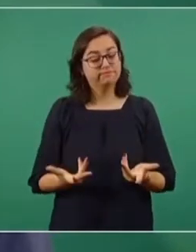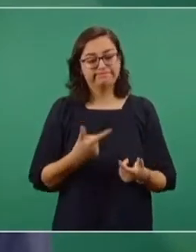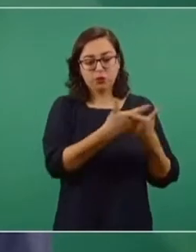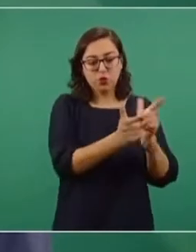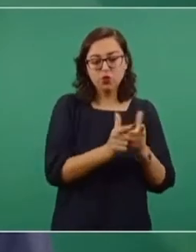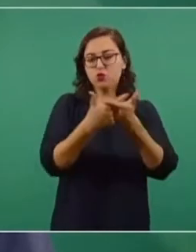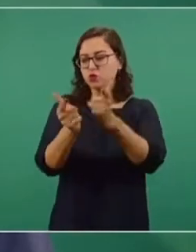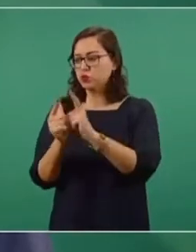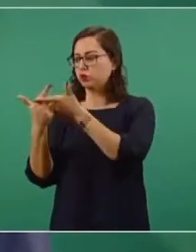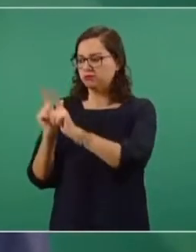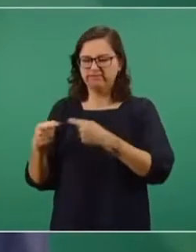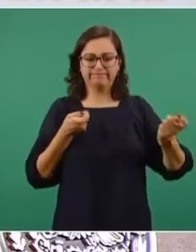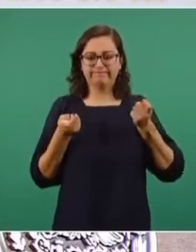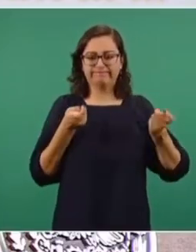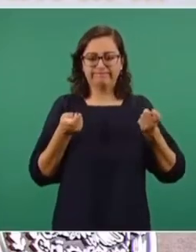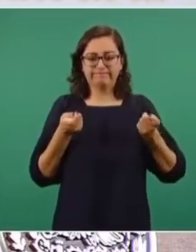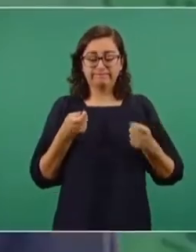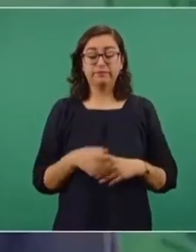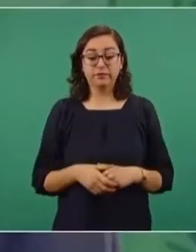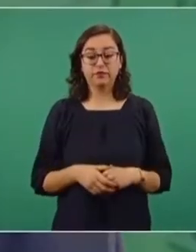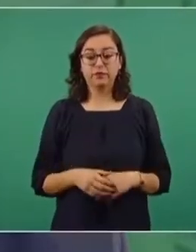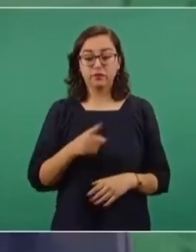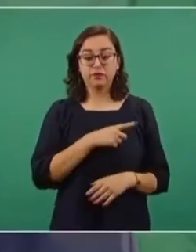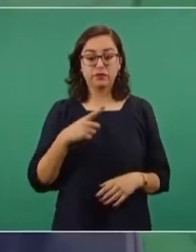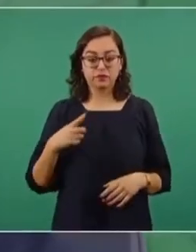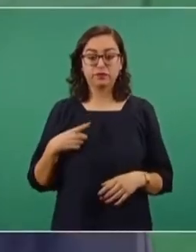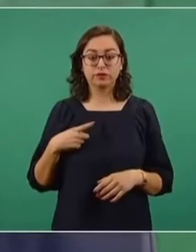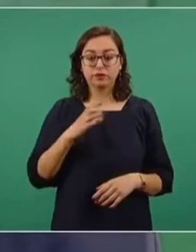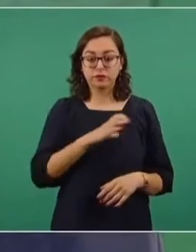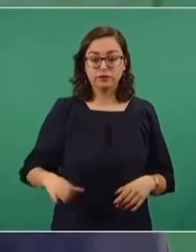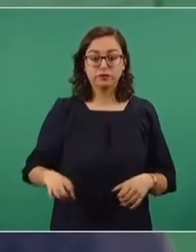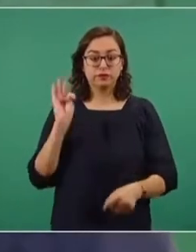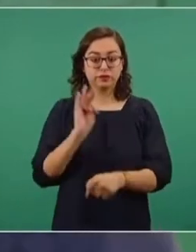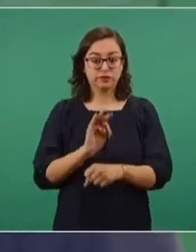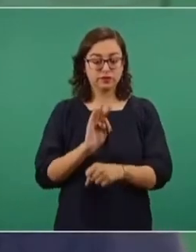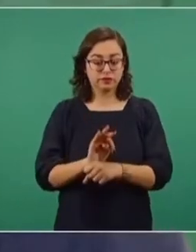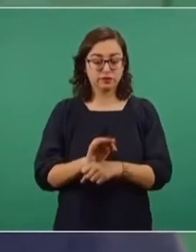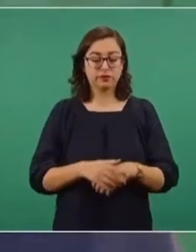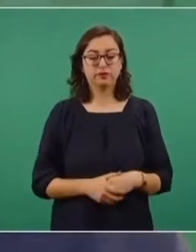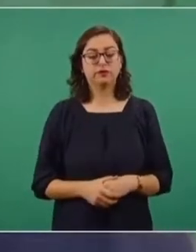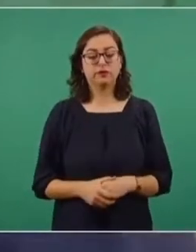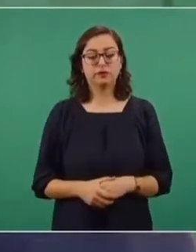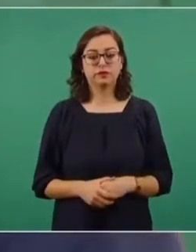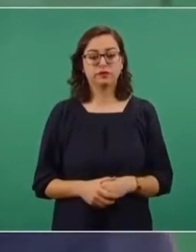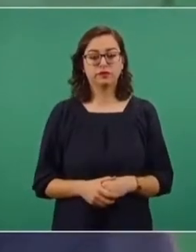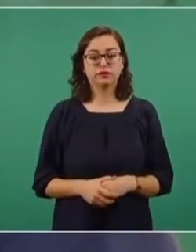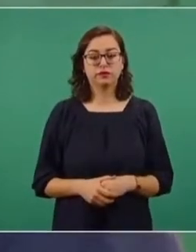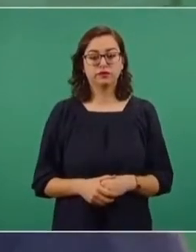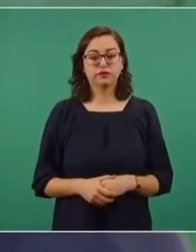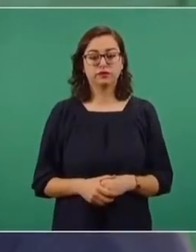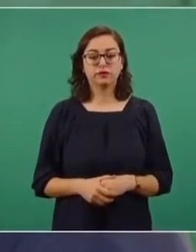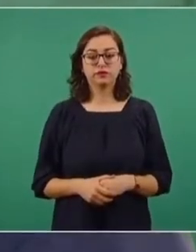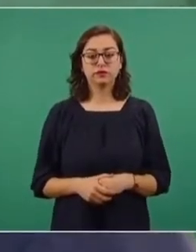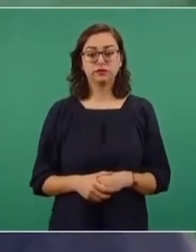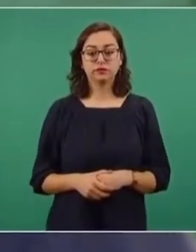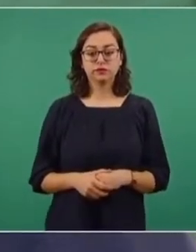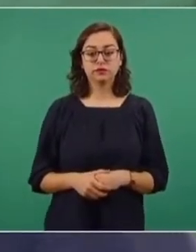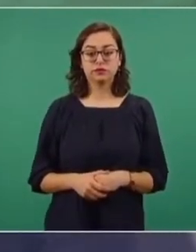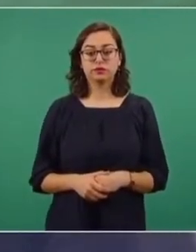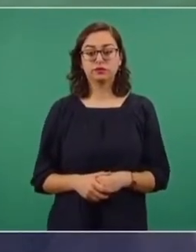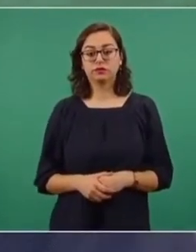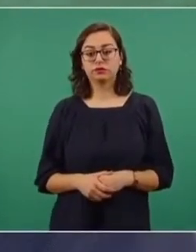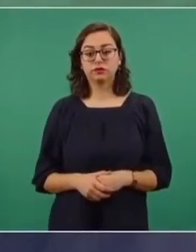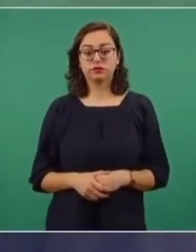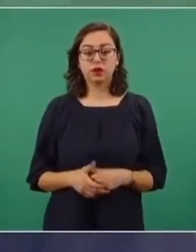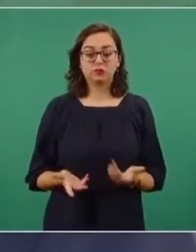que se generan, y tenemos que proteger a los candidatos. Hoy analizamos todo lo